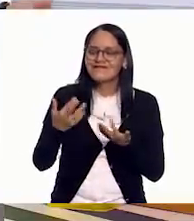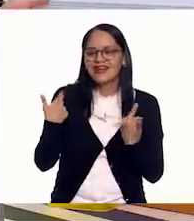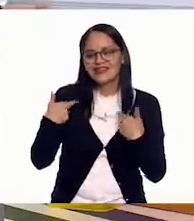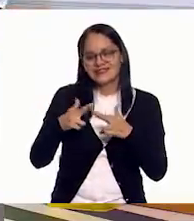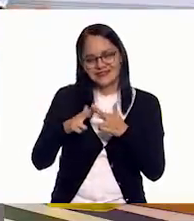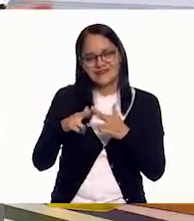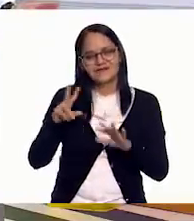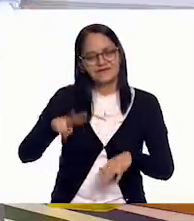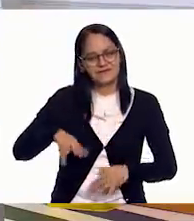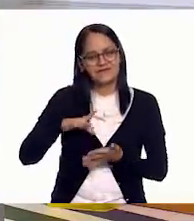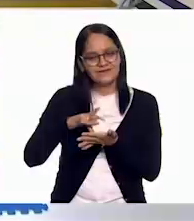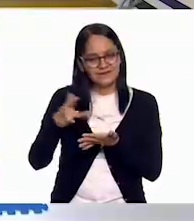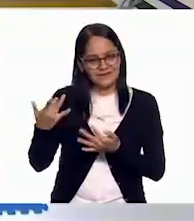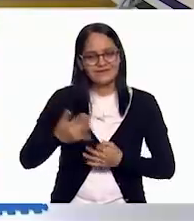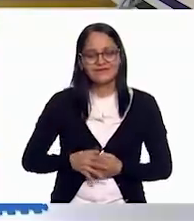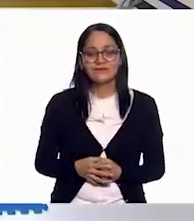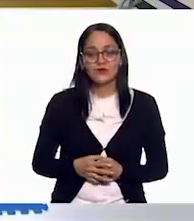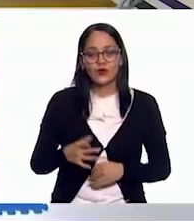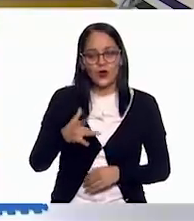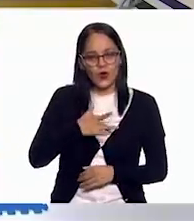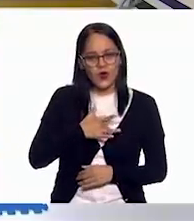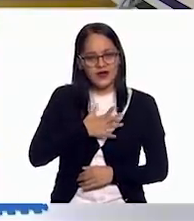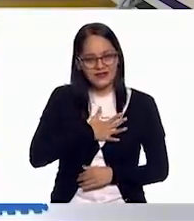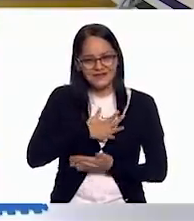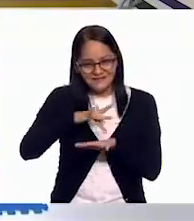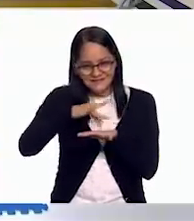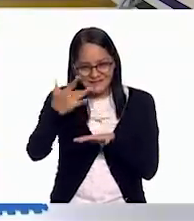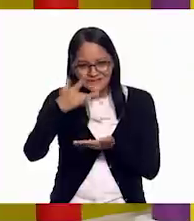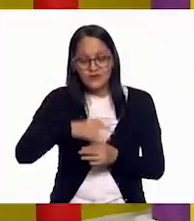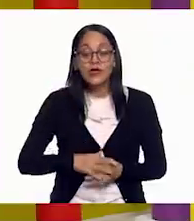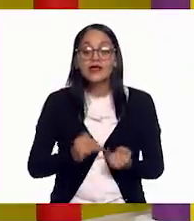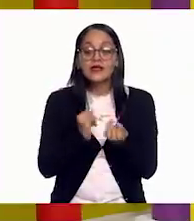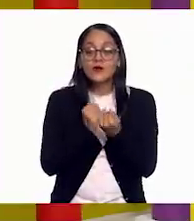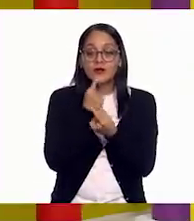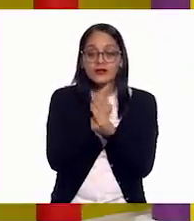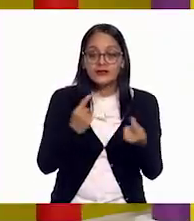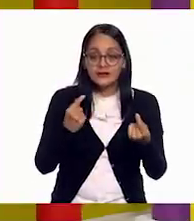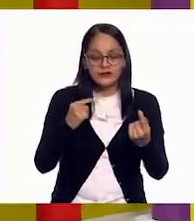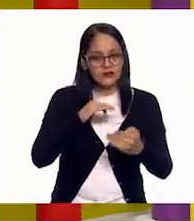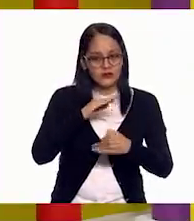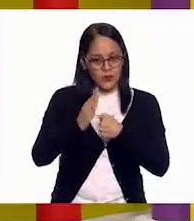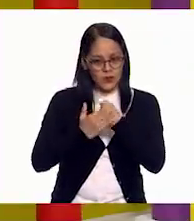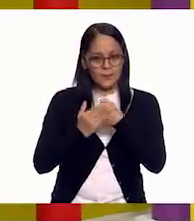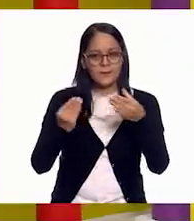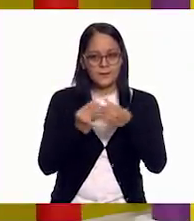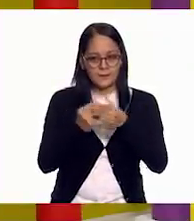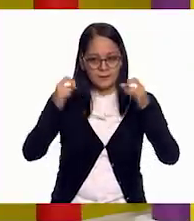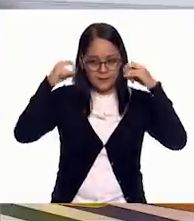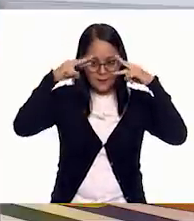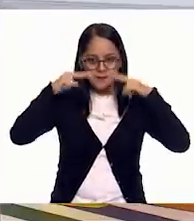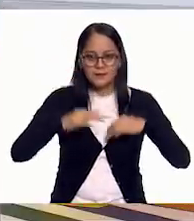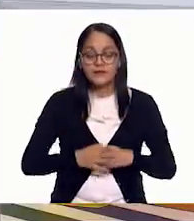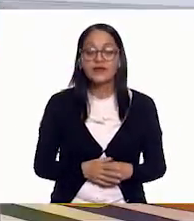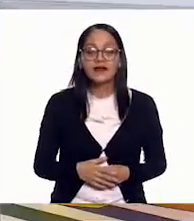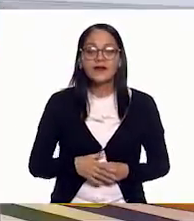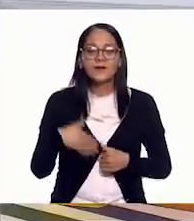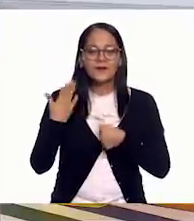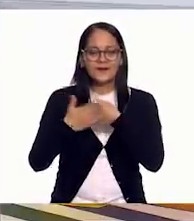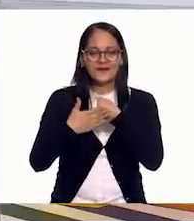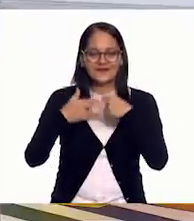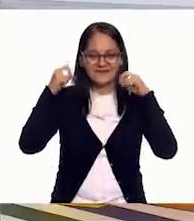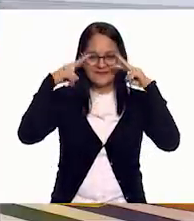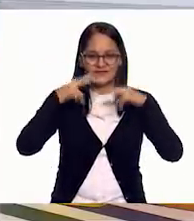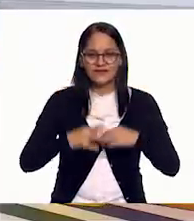te agradecemos muchísimo con el corazón. Gracias. Gracias, niños y niñas. Nos vemos la siguiente clase. Así es. Hasta muy pronto.